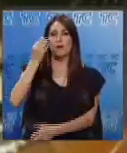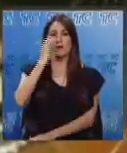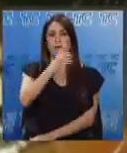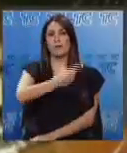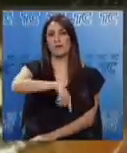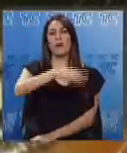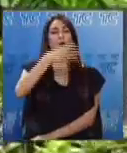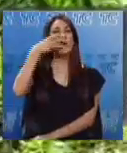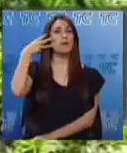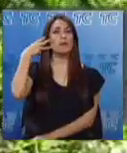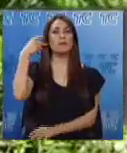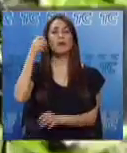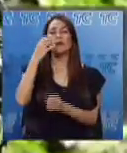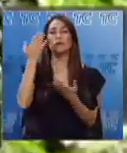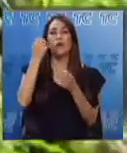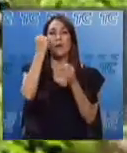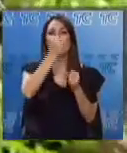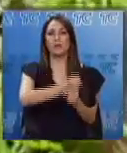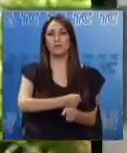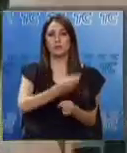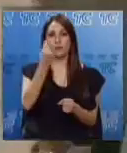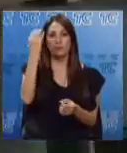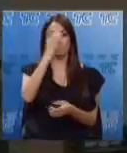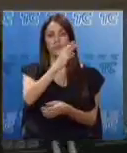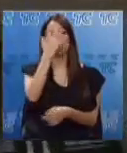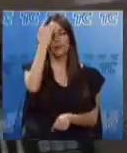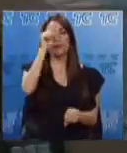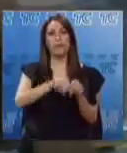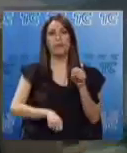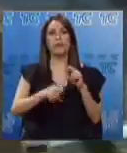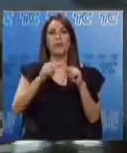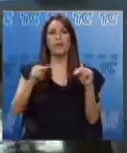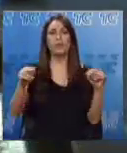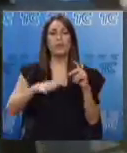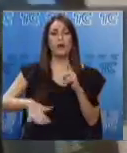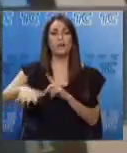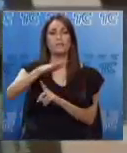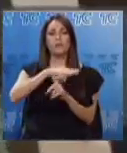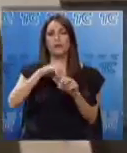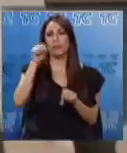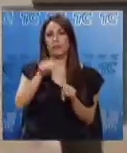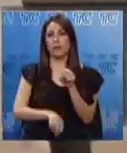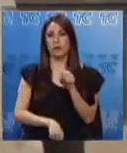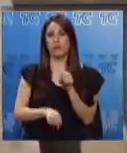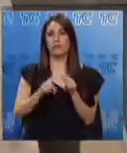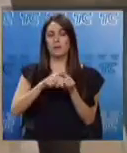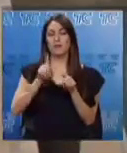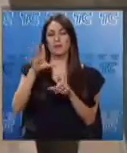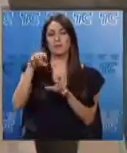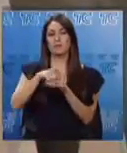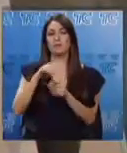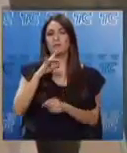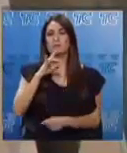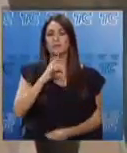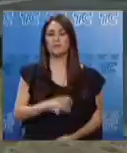la Amazonía por la afectación ecológica ocasionada. Por lo tanto, no surte efecto fuera de los Estados Unidos. por ver